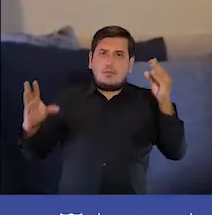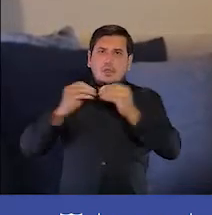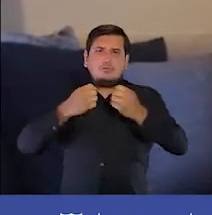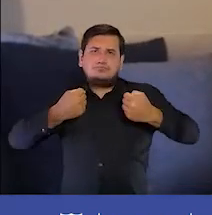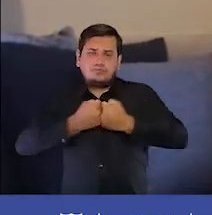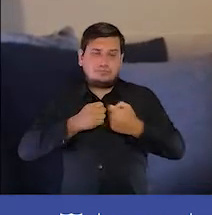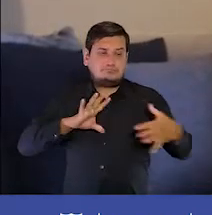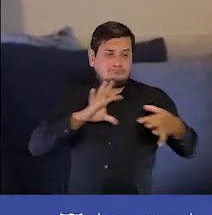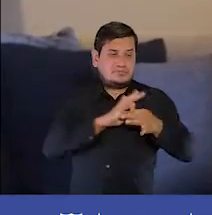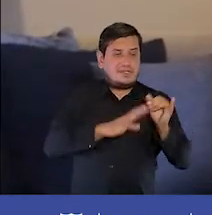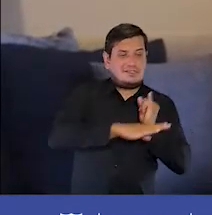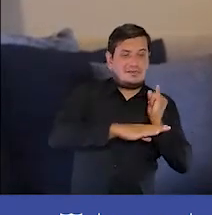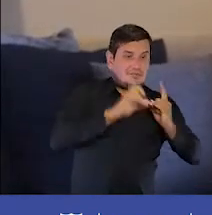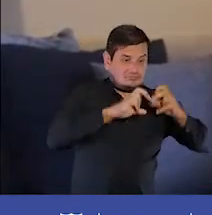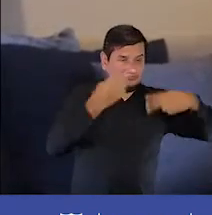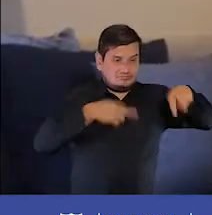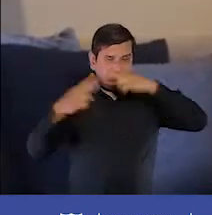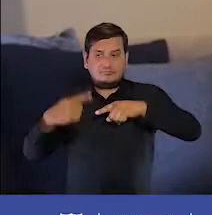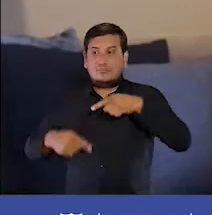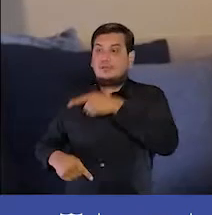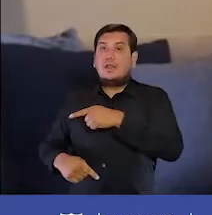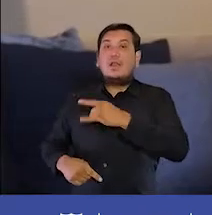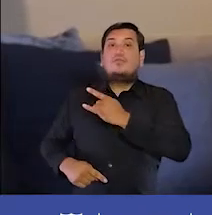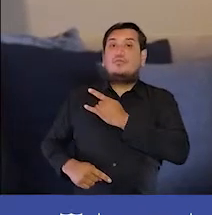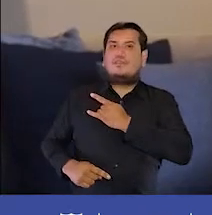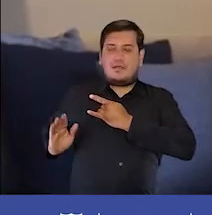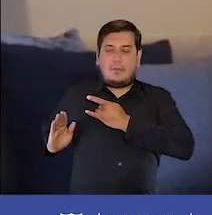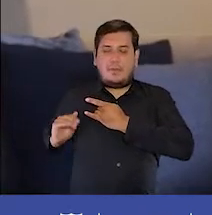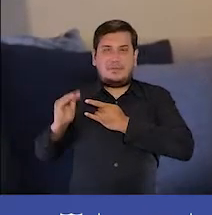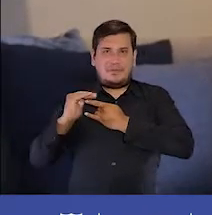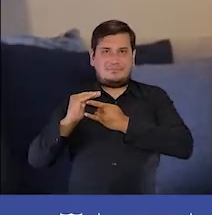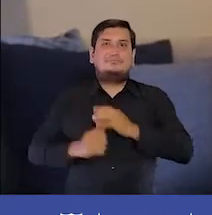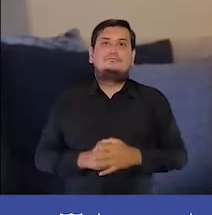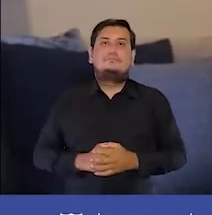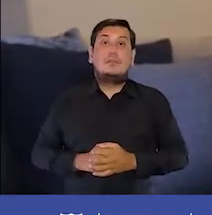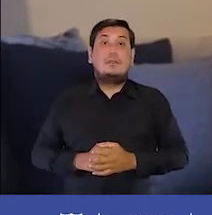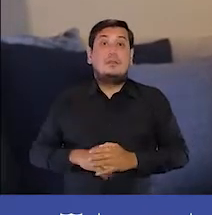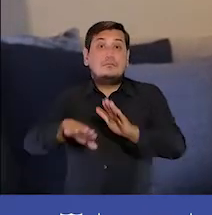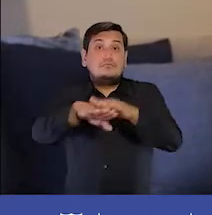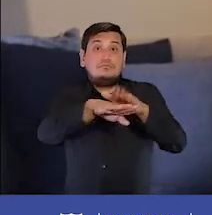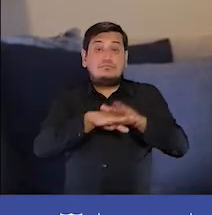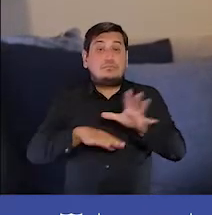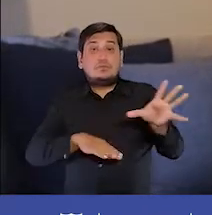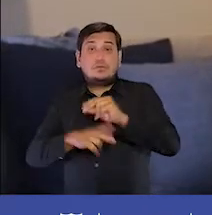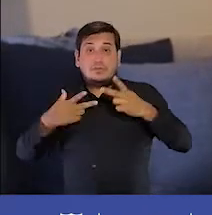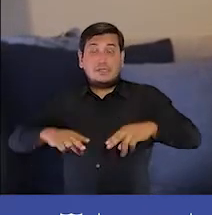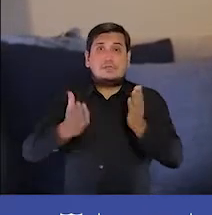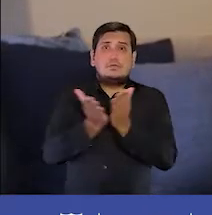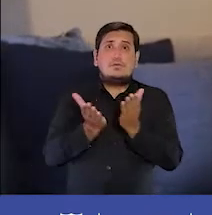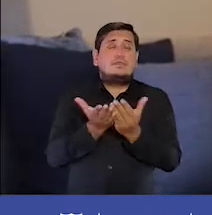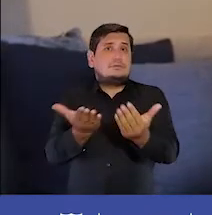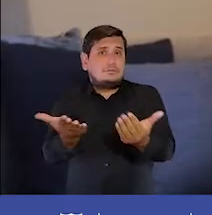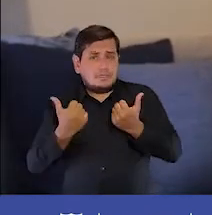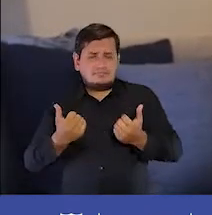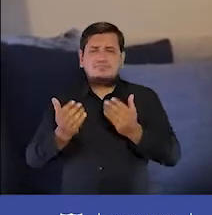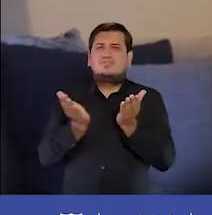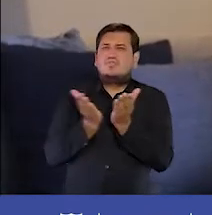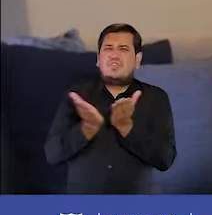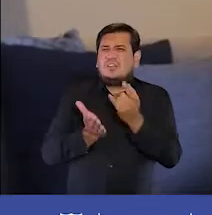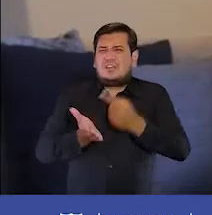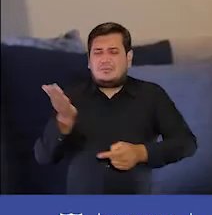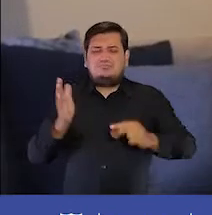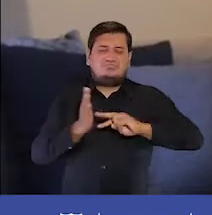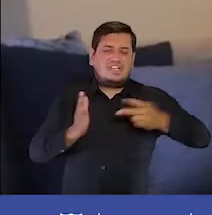Instituto Distrital de Turismo de la Ciudad y la Universidad Externado de Colombia. Esperamos a estudiantes de pregrado de los